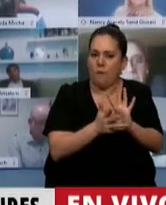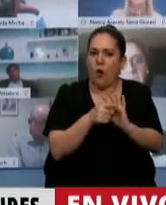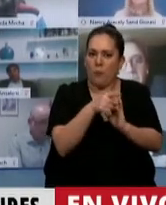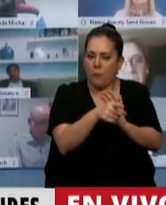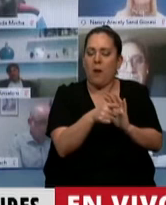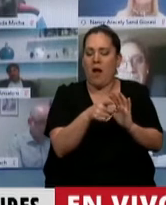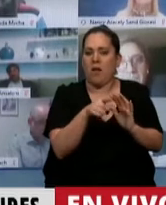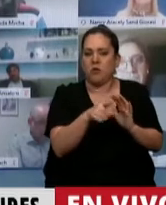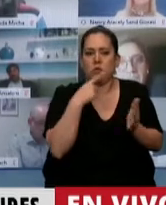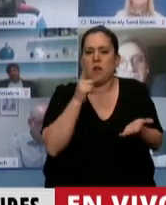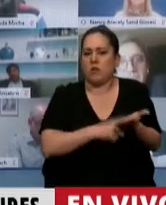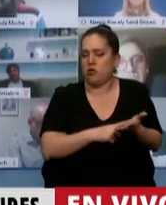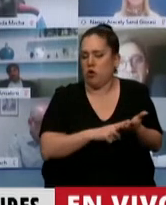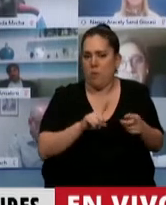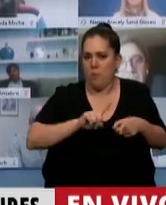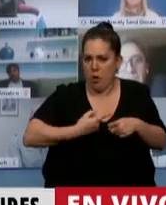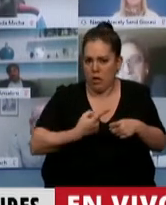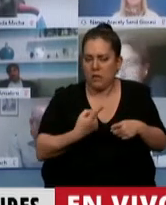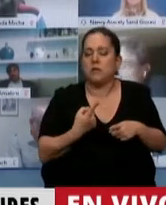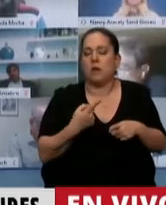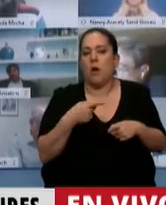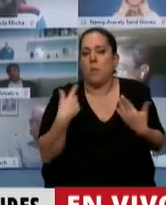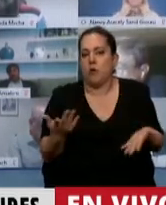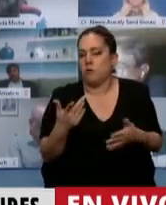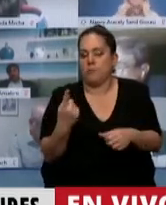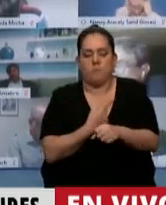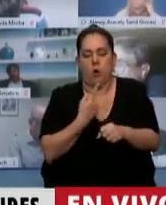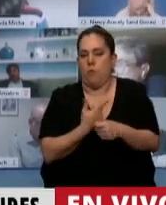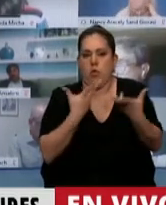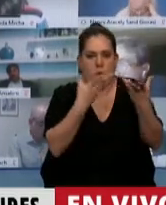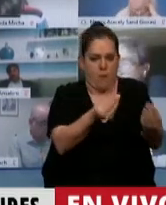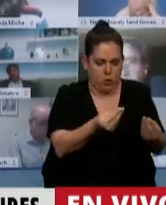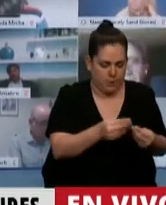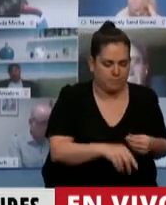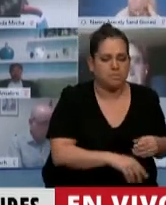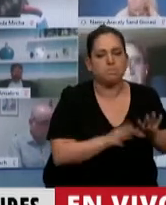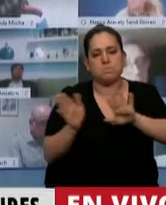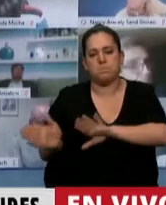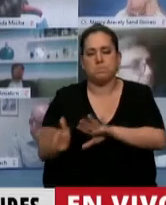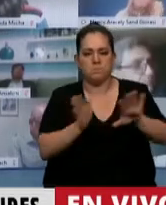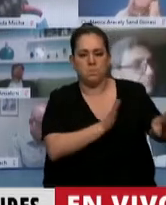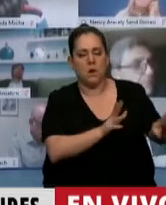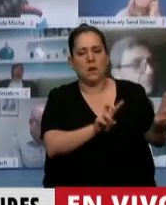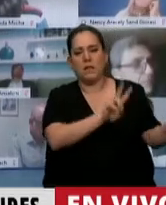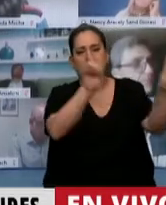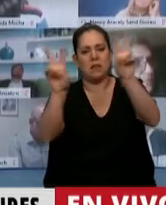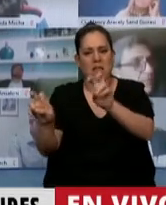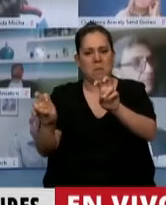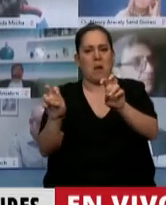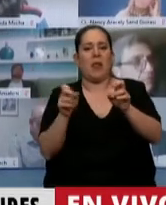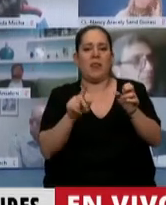que es una orientación política. Por eso esto no lo podemos acompañar. Luego viene el tema, el capítulo de los